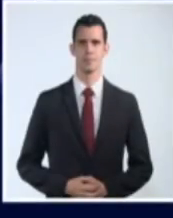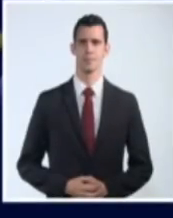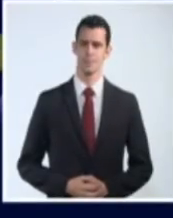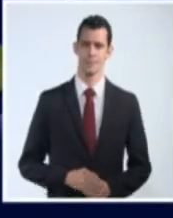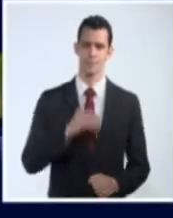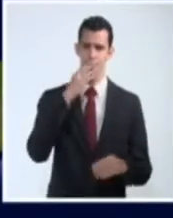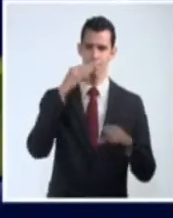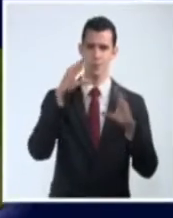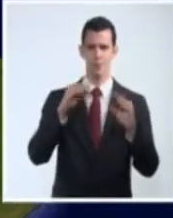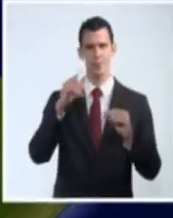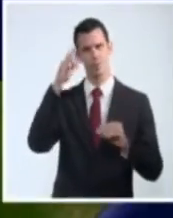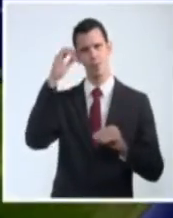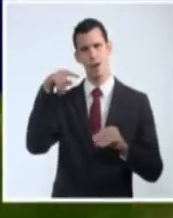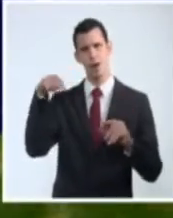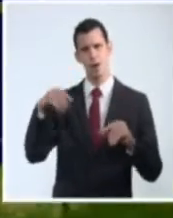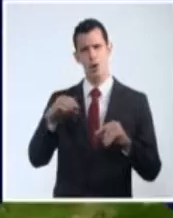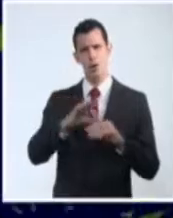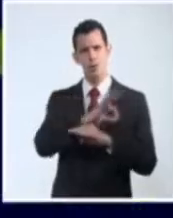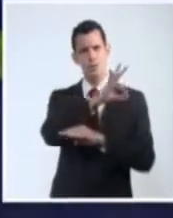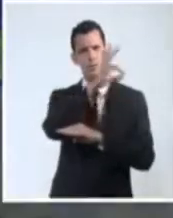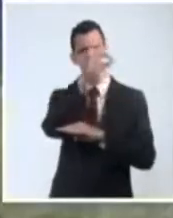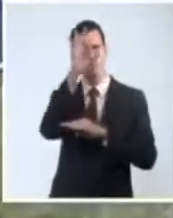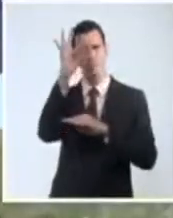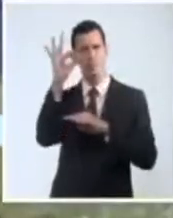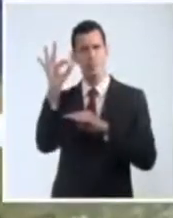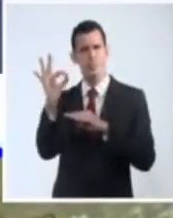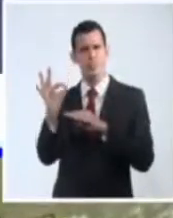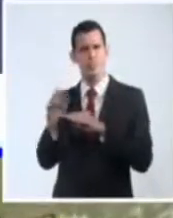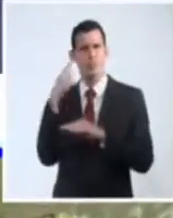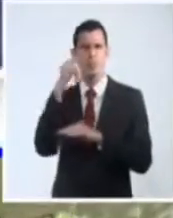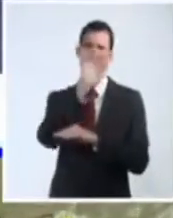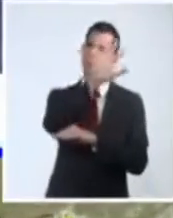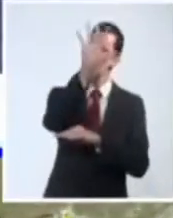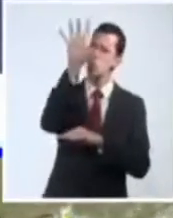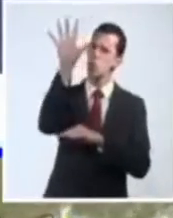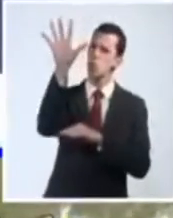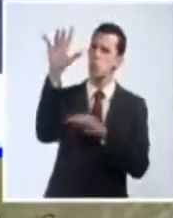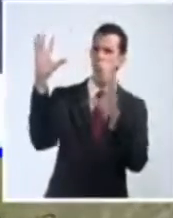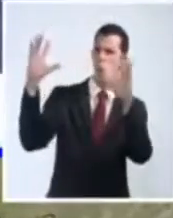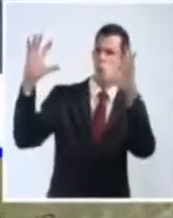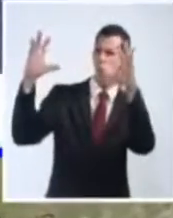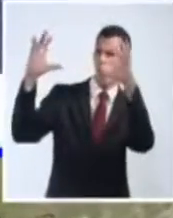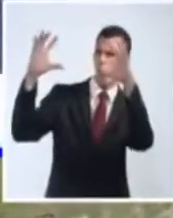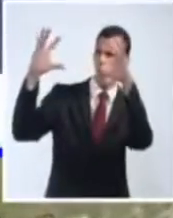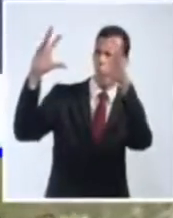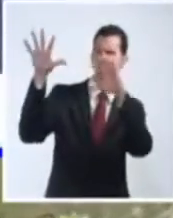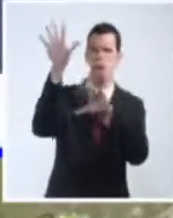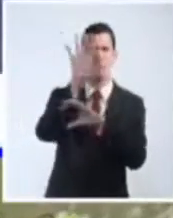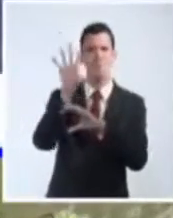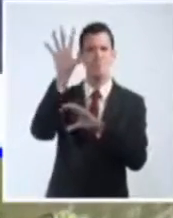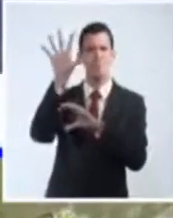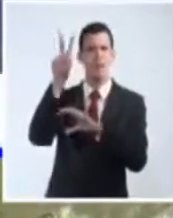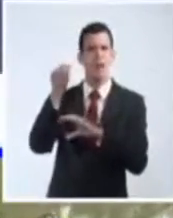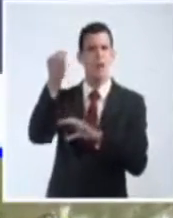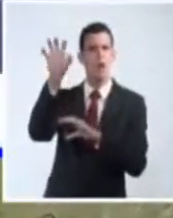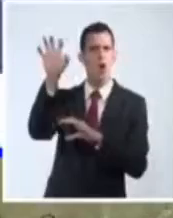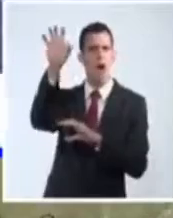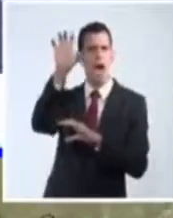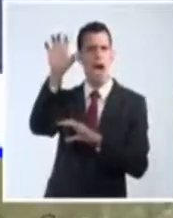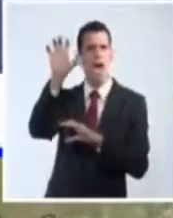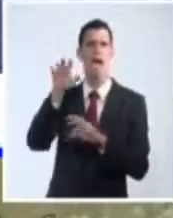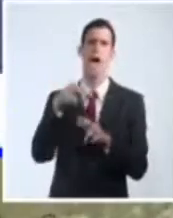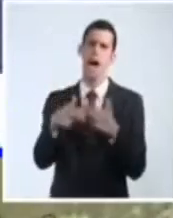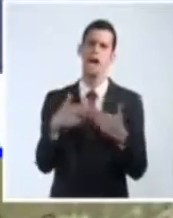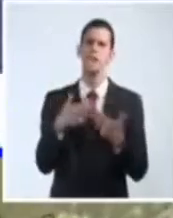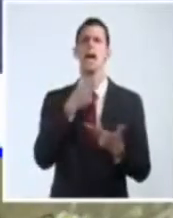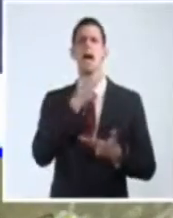Buenas noches, durante la jornada de hoy han predominado los nublados sobre el noroeste del mar Caribe, por supuesto sobre el territorio cubano y también sobre la península de